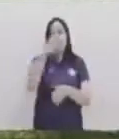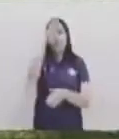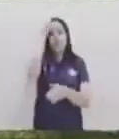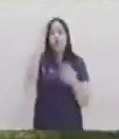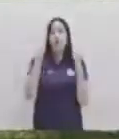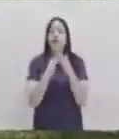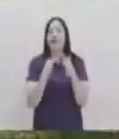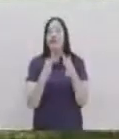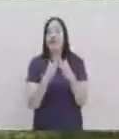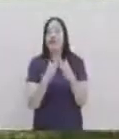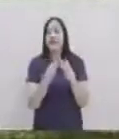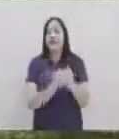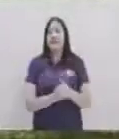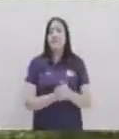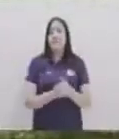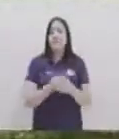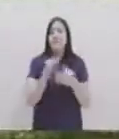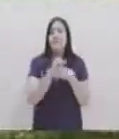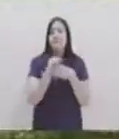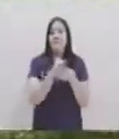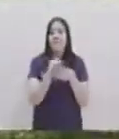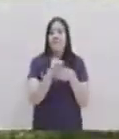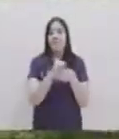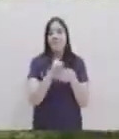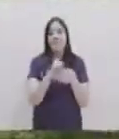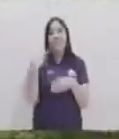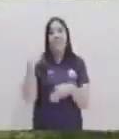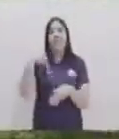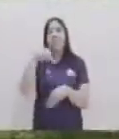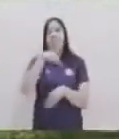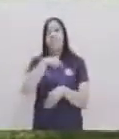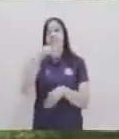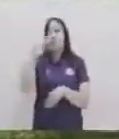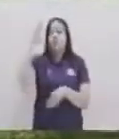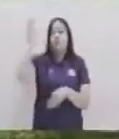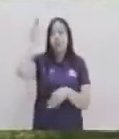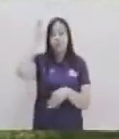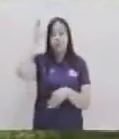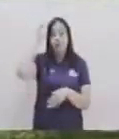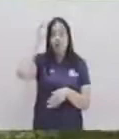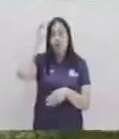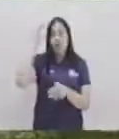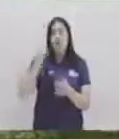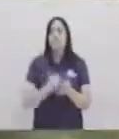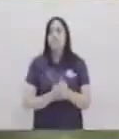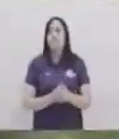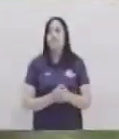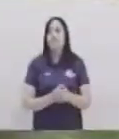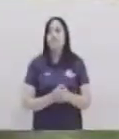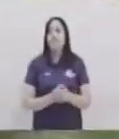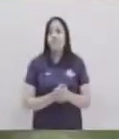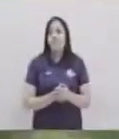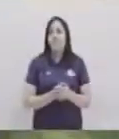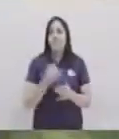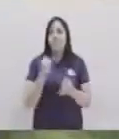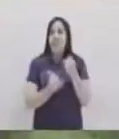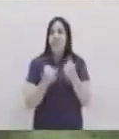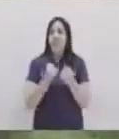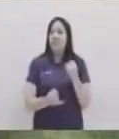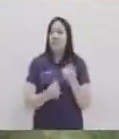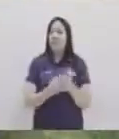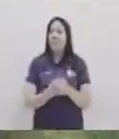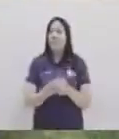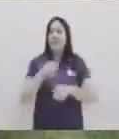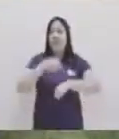aprendo en casa para practicar nuestros conocimientos y la última